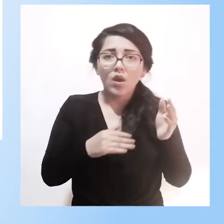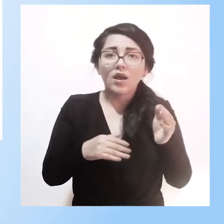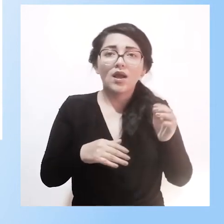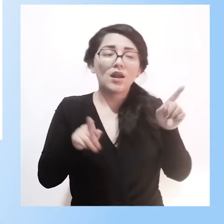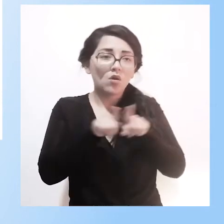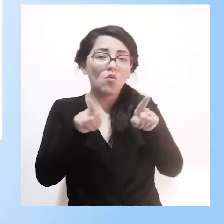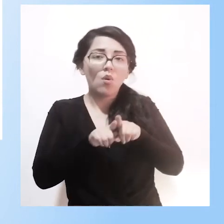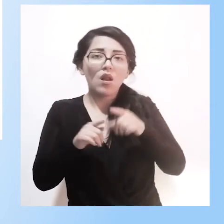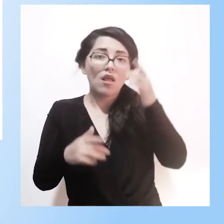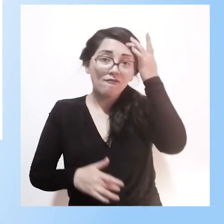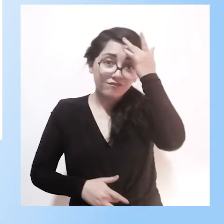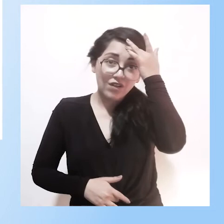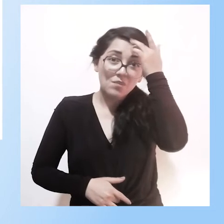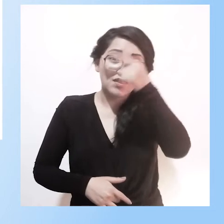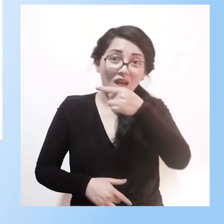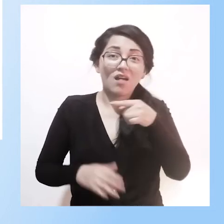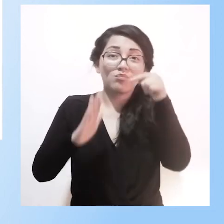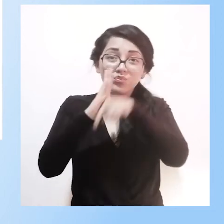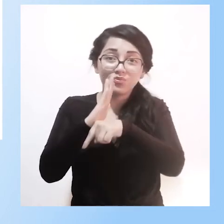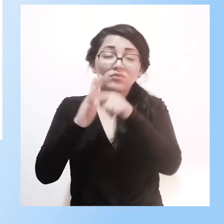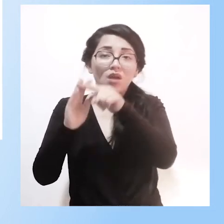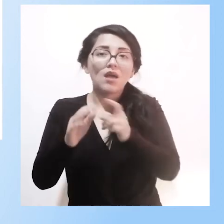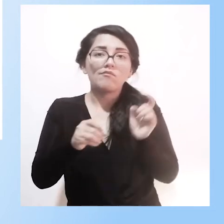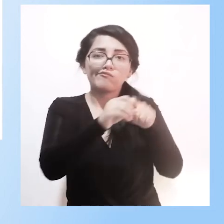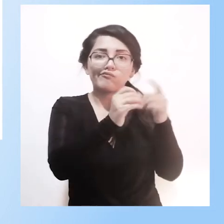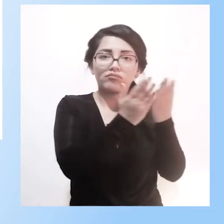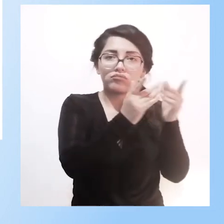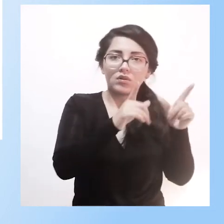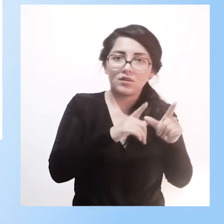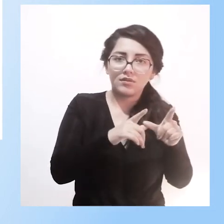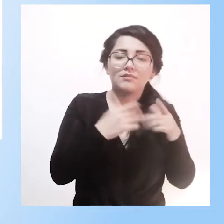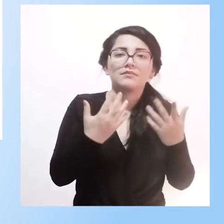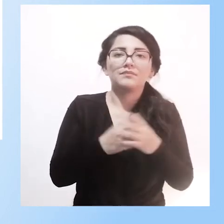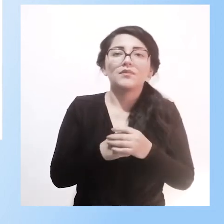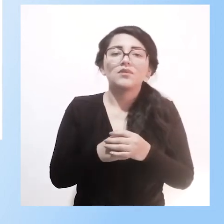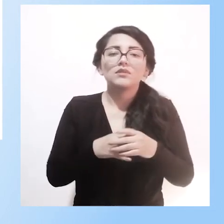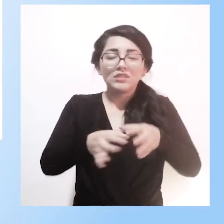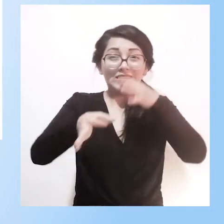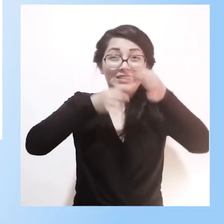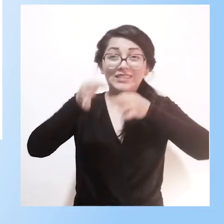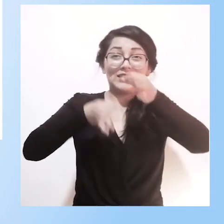y así se buscó la presencia de las autoridades